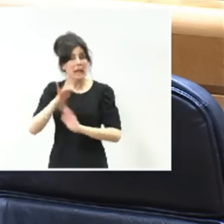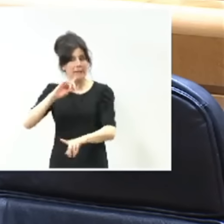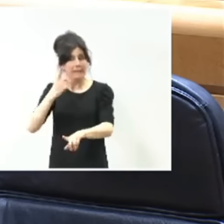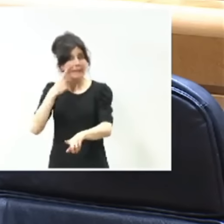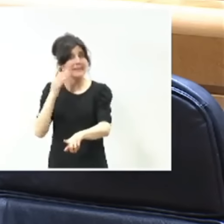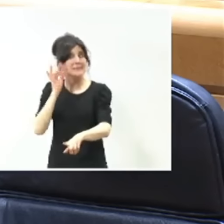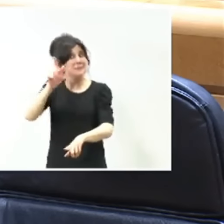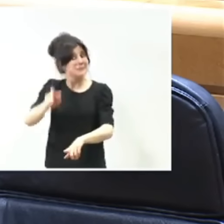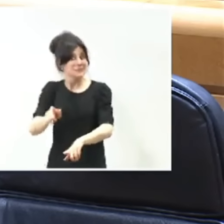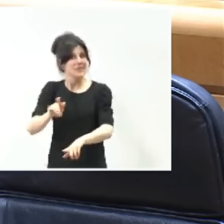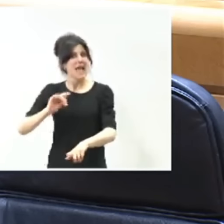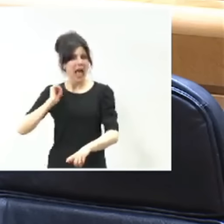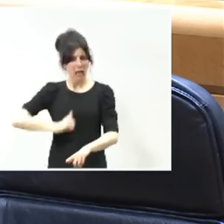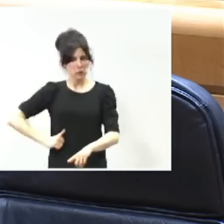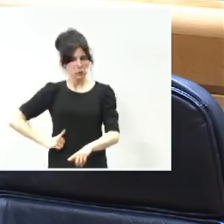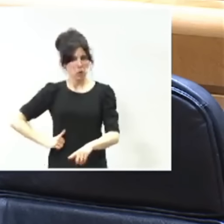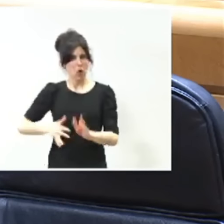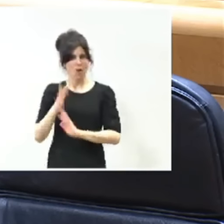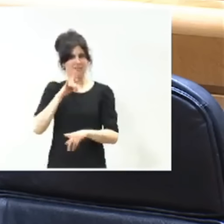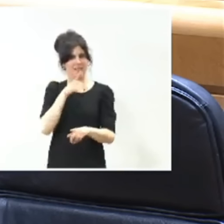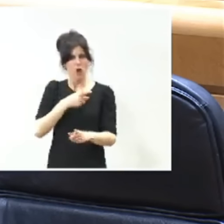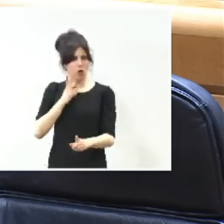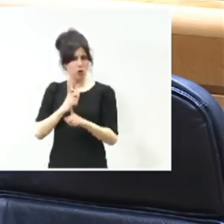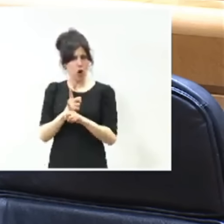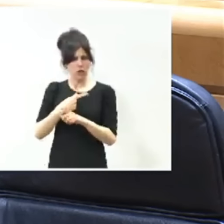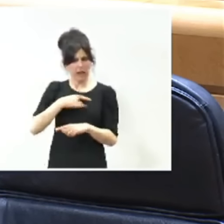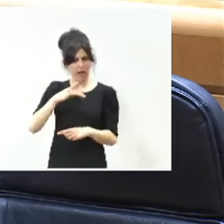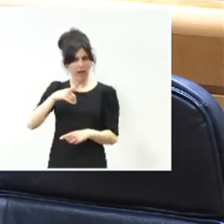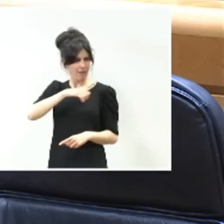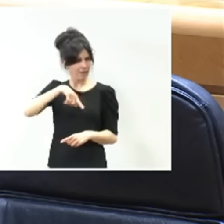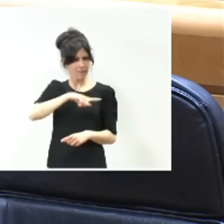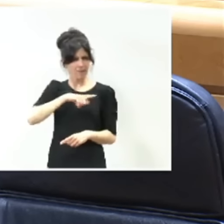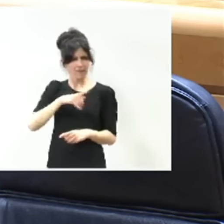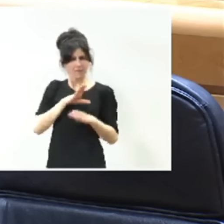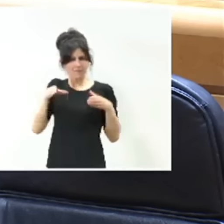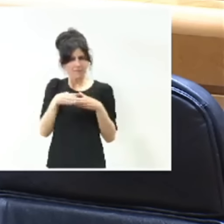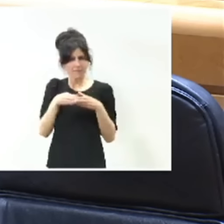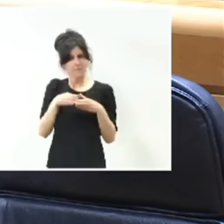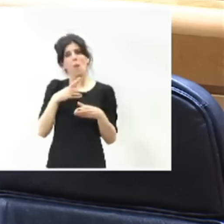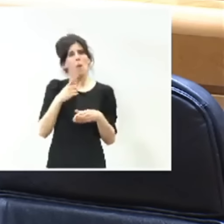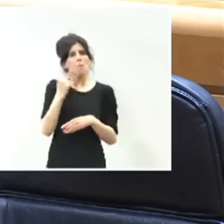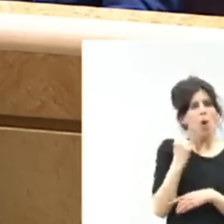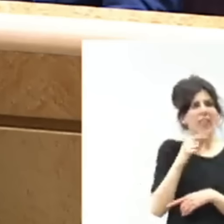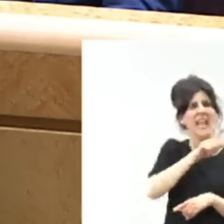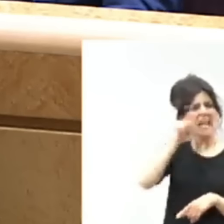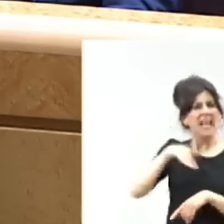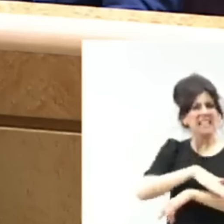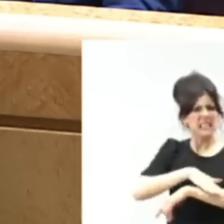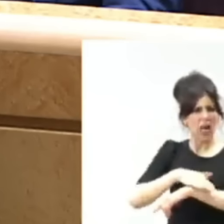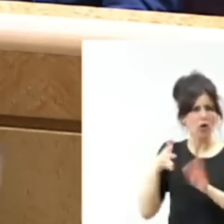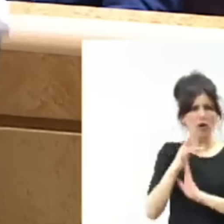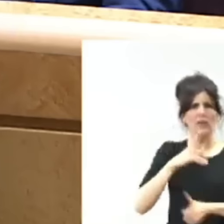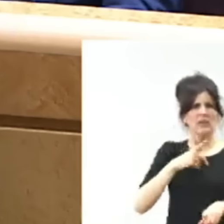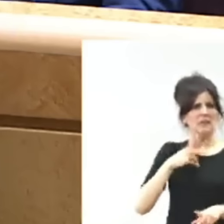a la señora Ayuso. Ustedes atentan contra la credibilidad del conjunto de los poderes del Estado, sea la